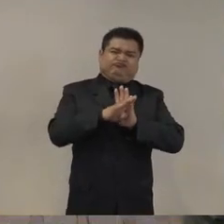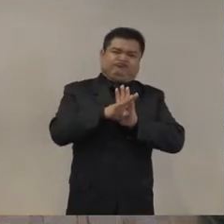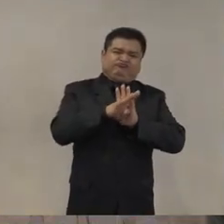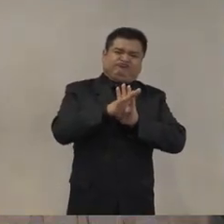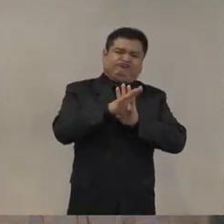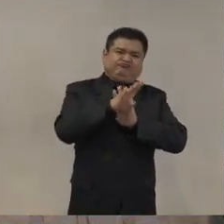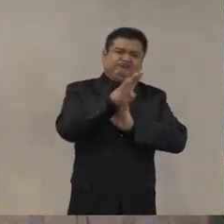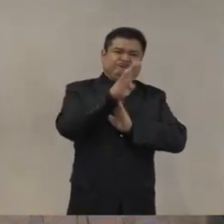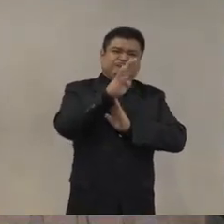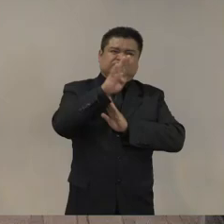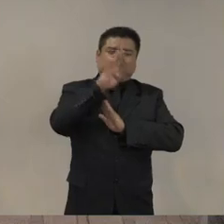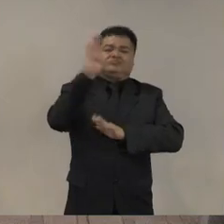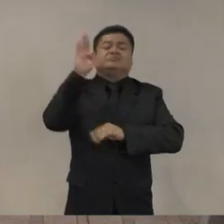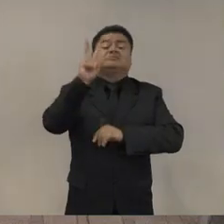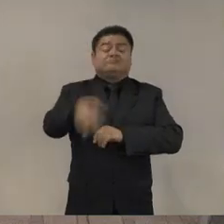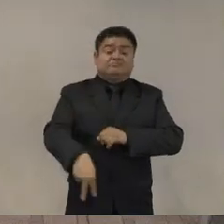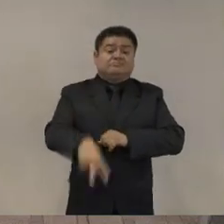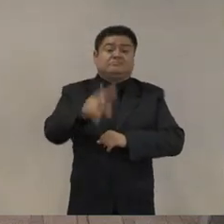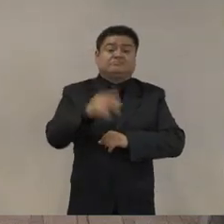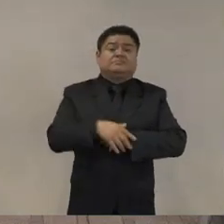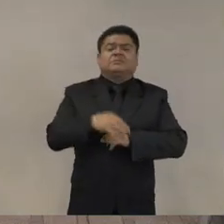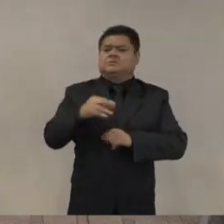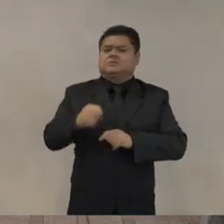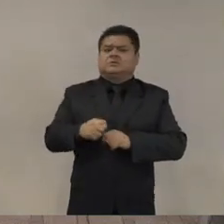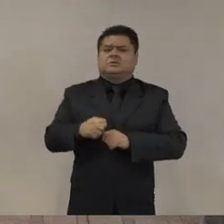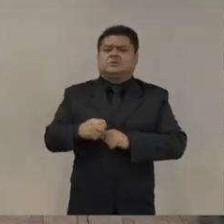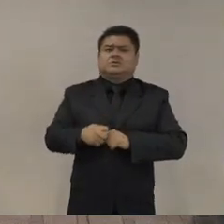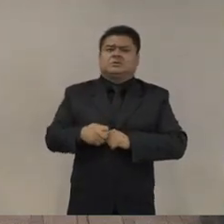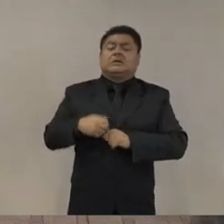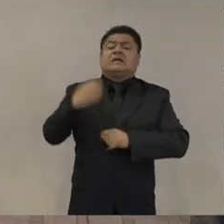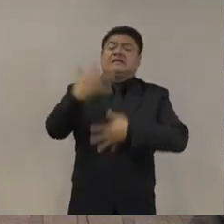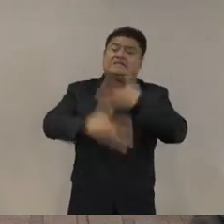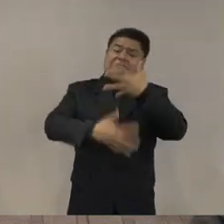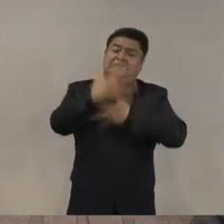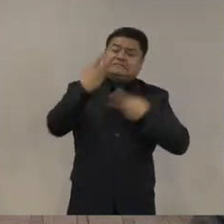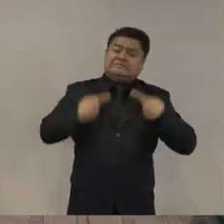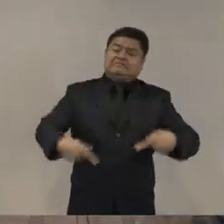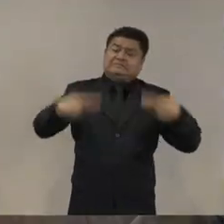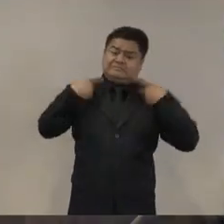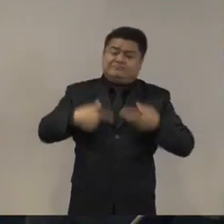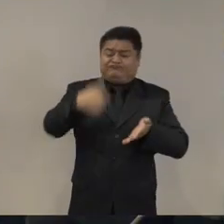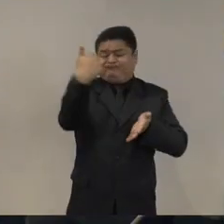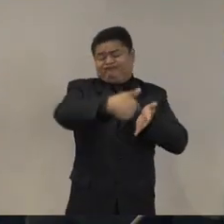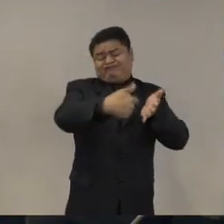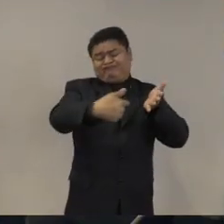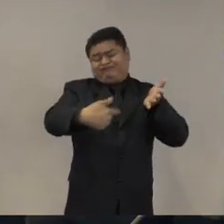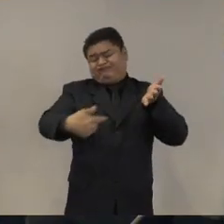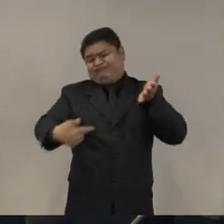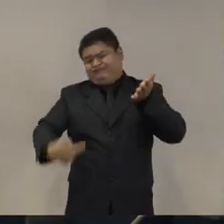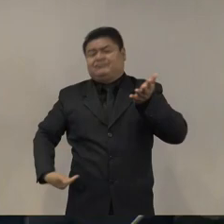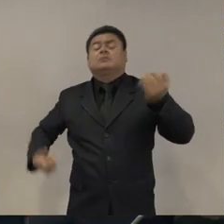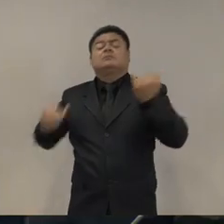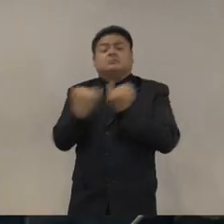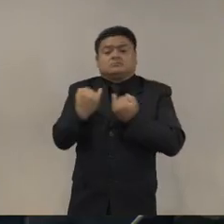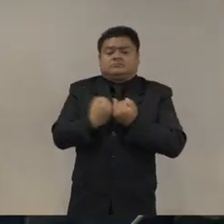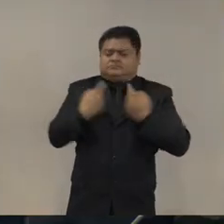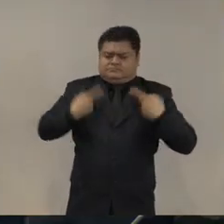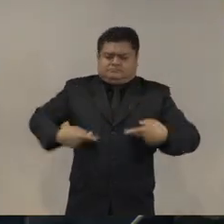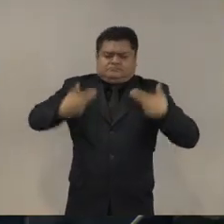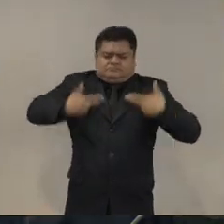subregistro que hay en ese registro, tenemos más de 15.000 personas ahí. Crisis humanitaria.